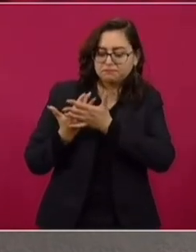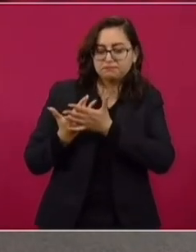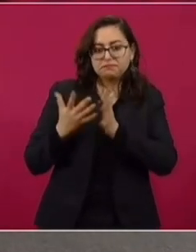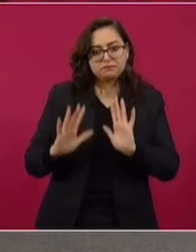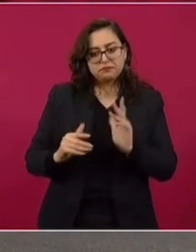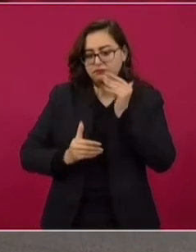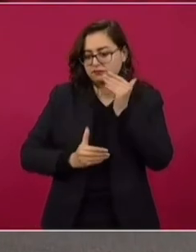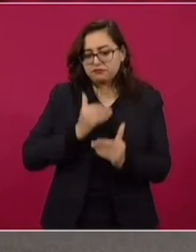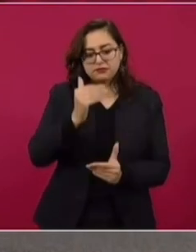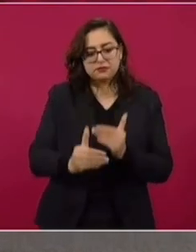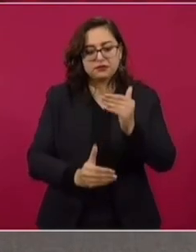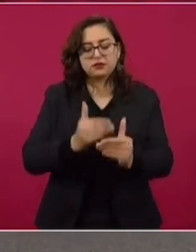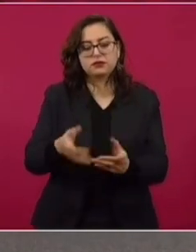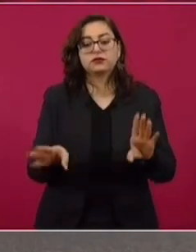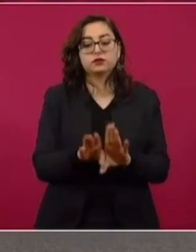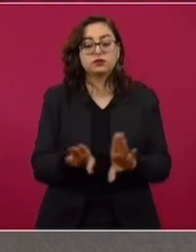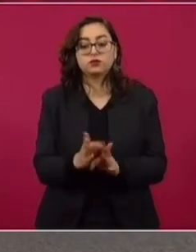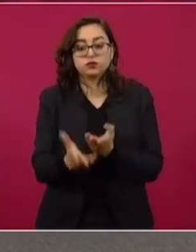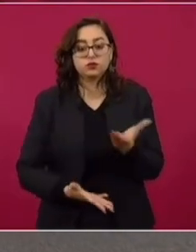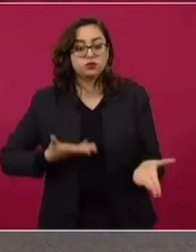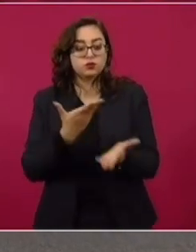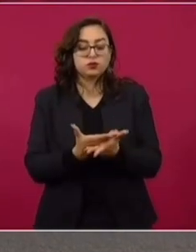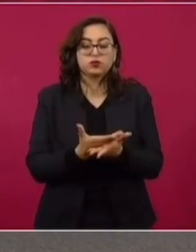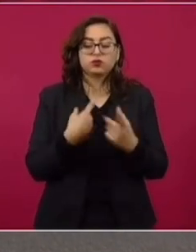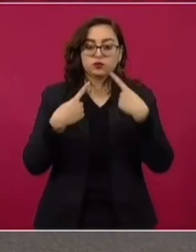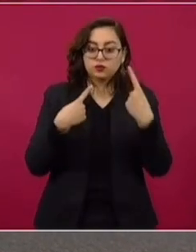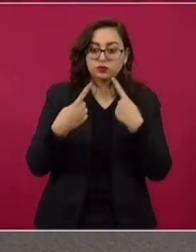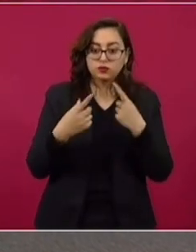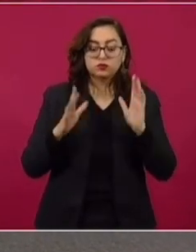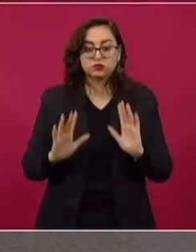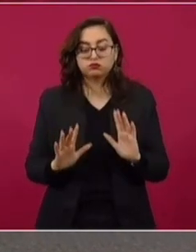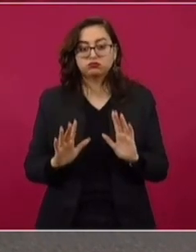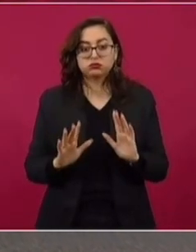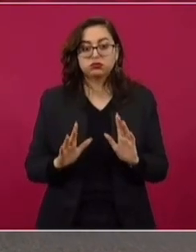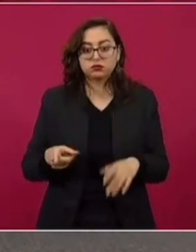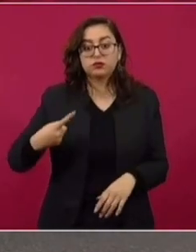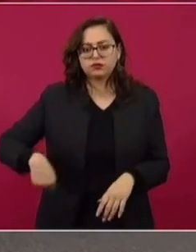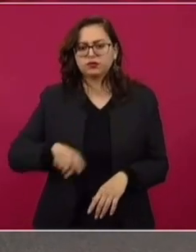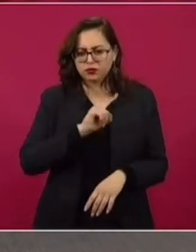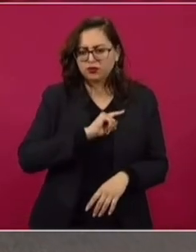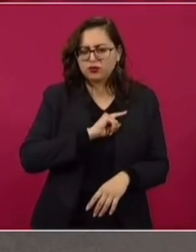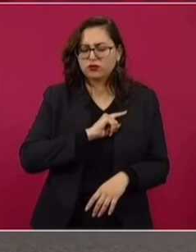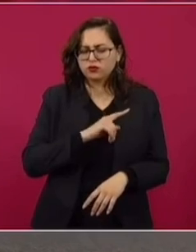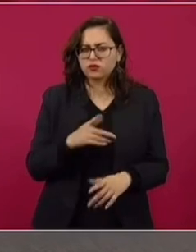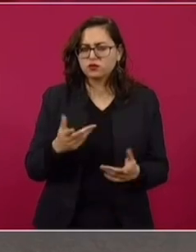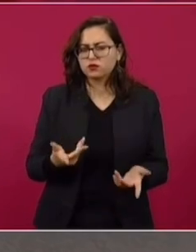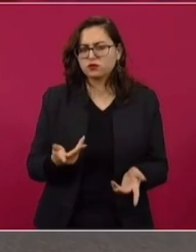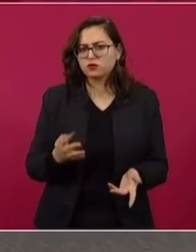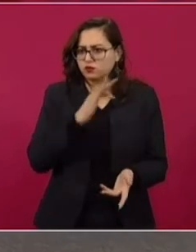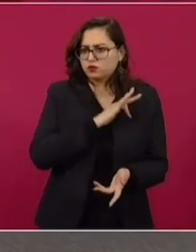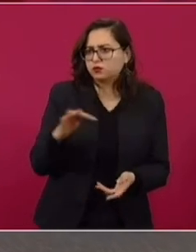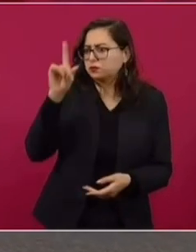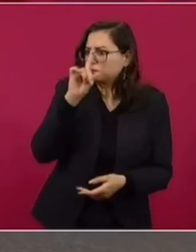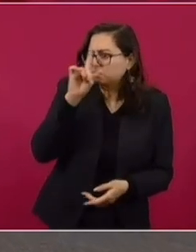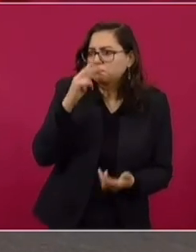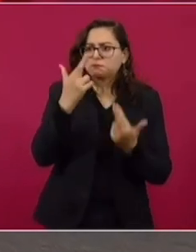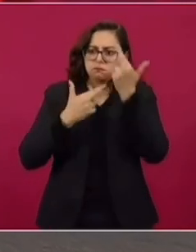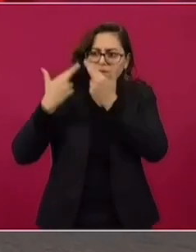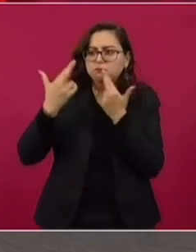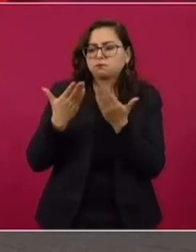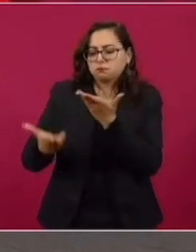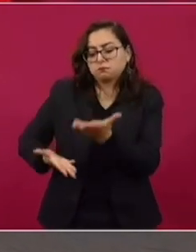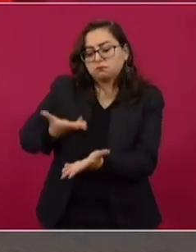propuesta o una comunicación oficial, pero eso no coarta el derecho que tenemos nosotros de hacer un análisis